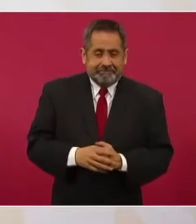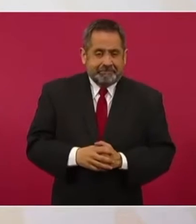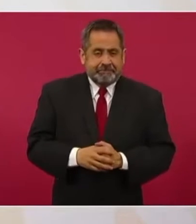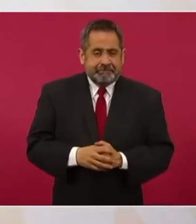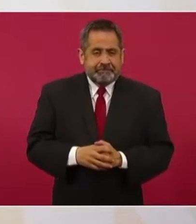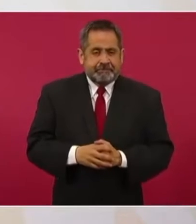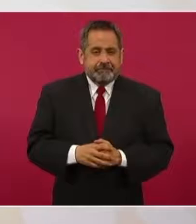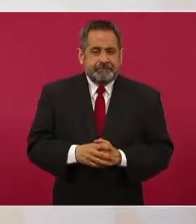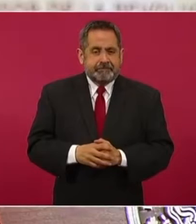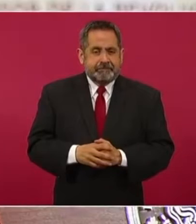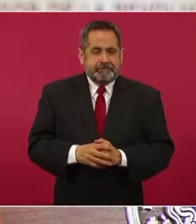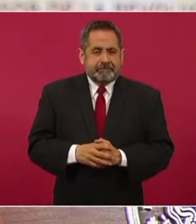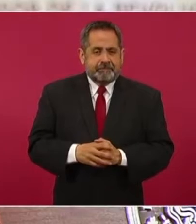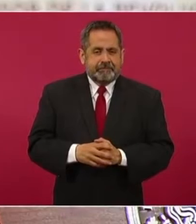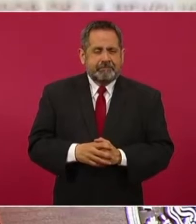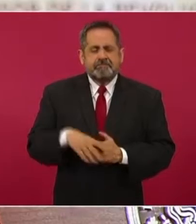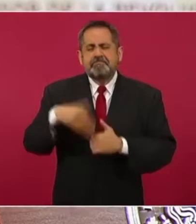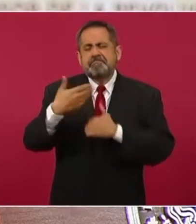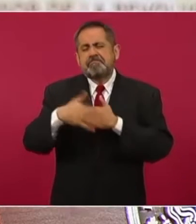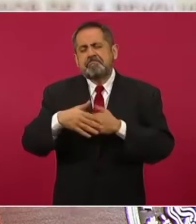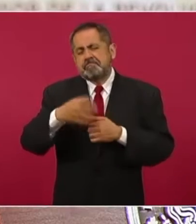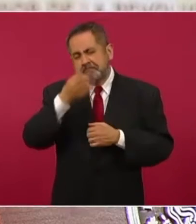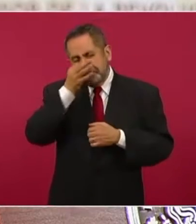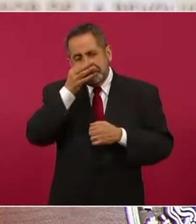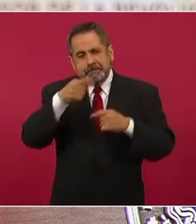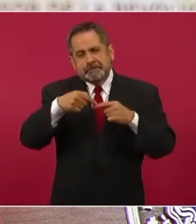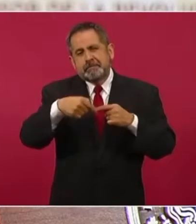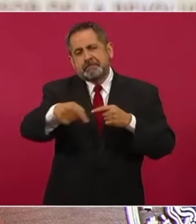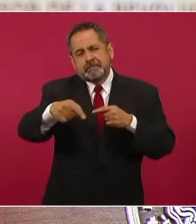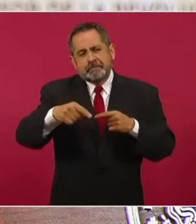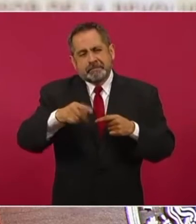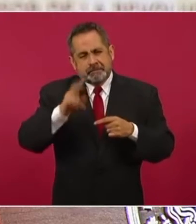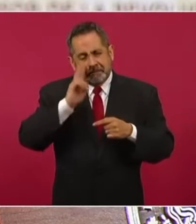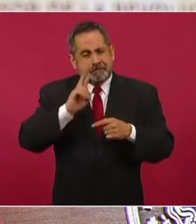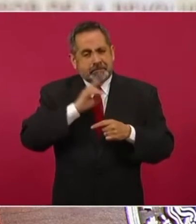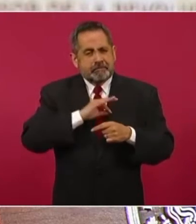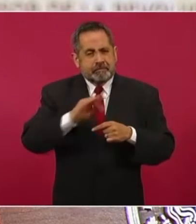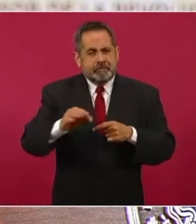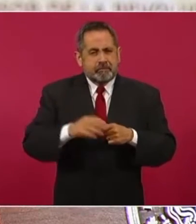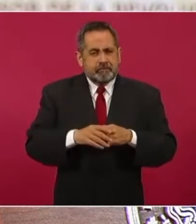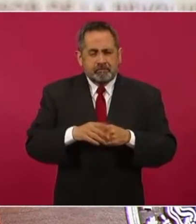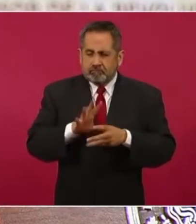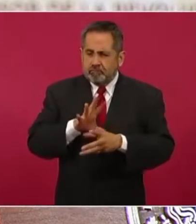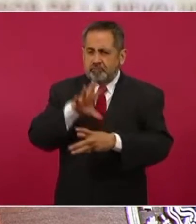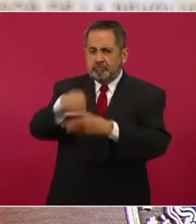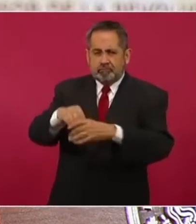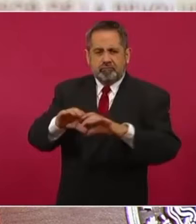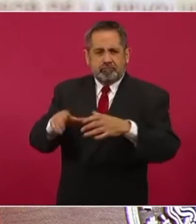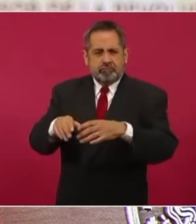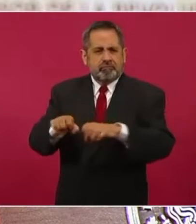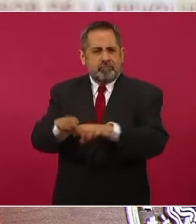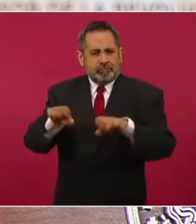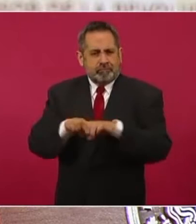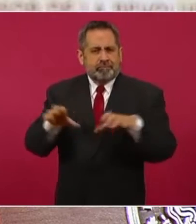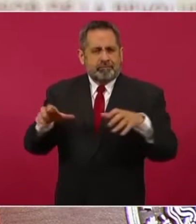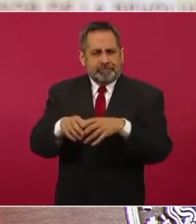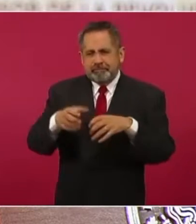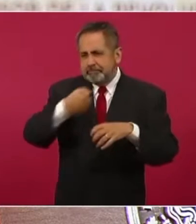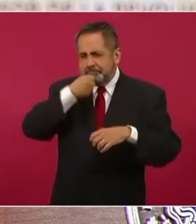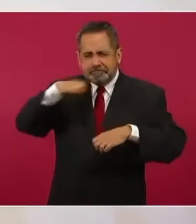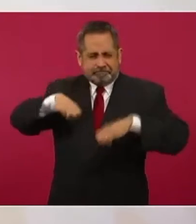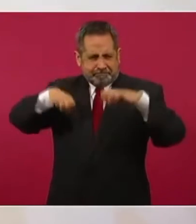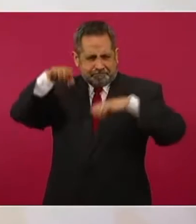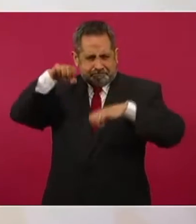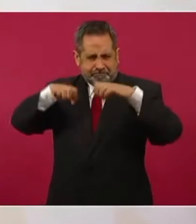Y ya pronto voy a incorporarme al equipo nuestro de veteranos